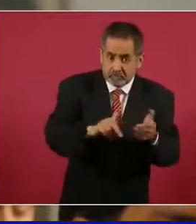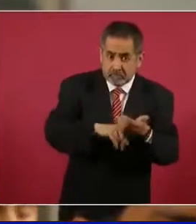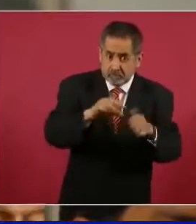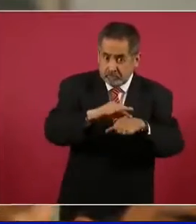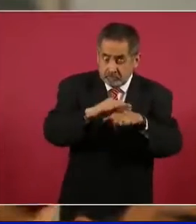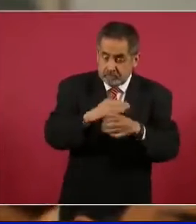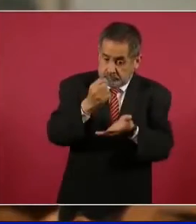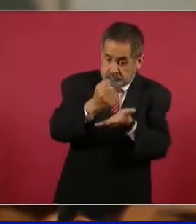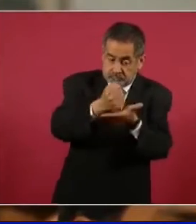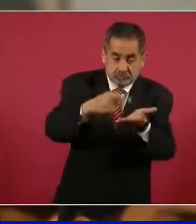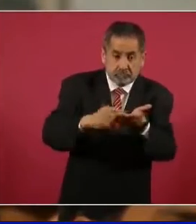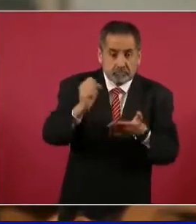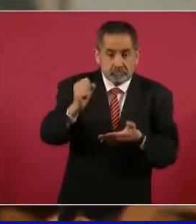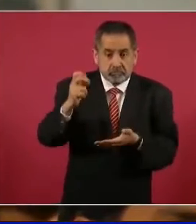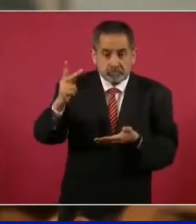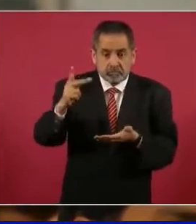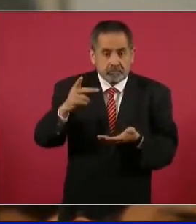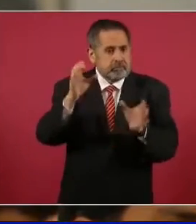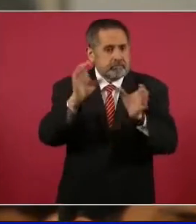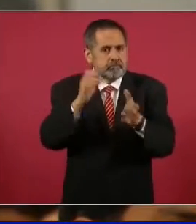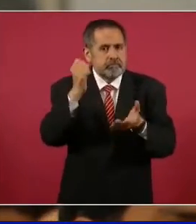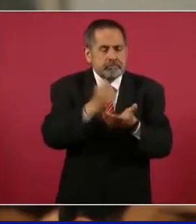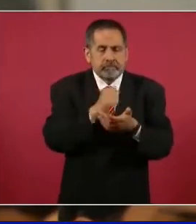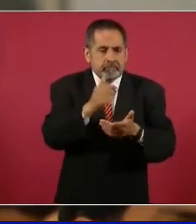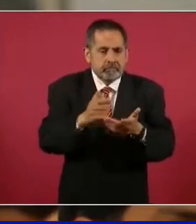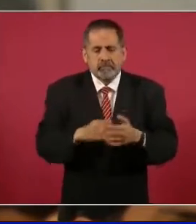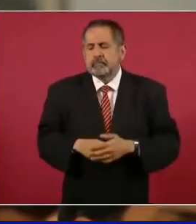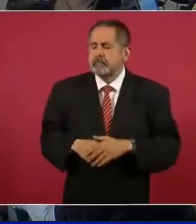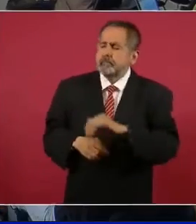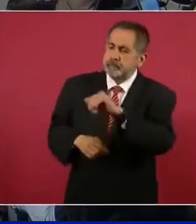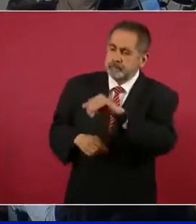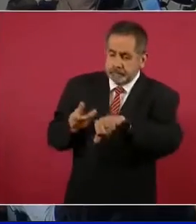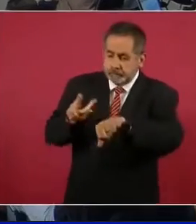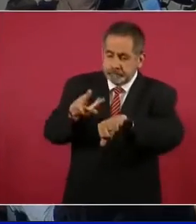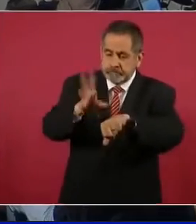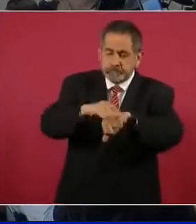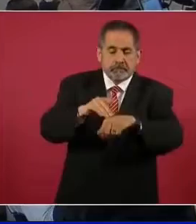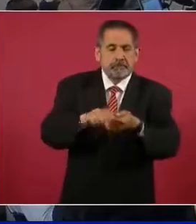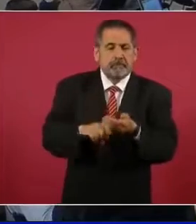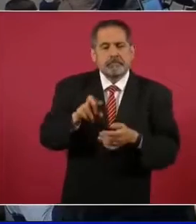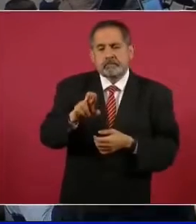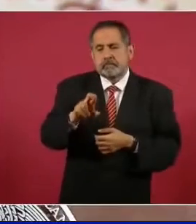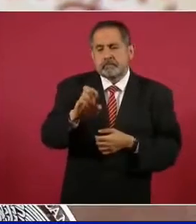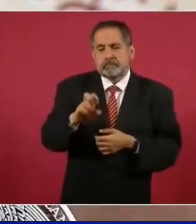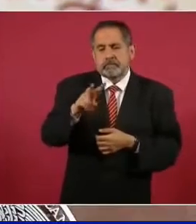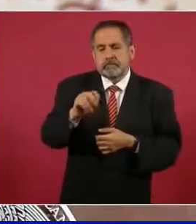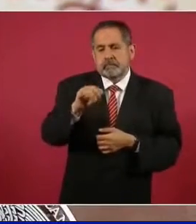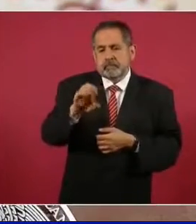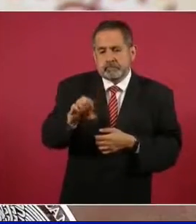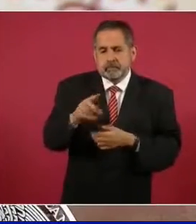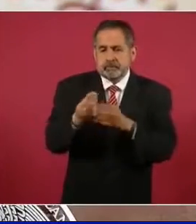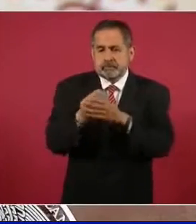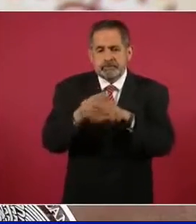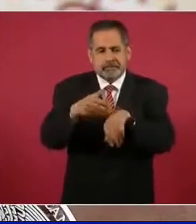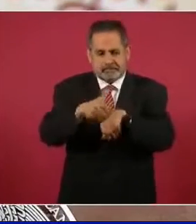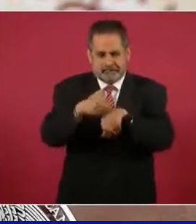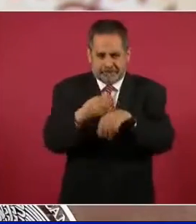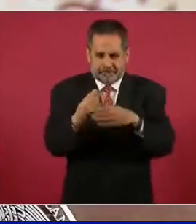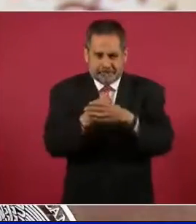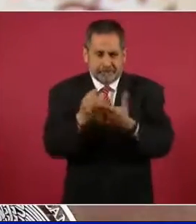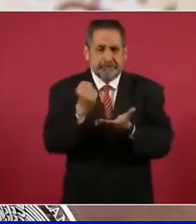porque además creo que la SEP no certifica este tipo de… Sí, el permiso, esto, el REBOE famoso es precisamente la clave para